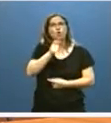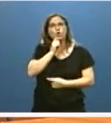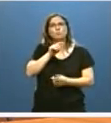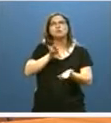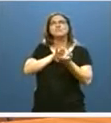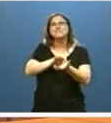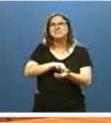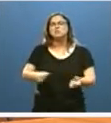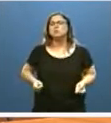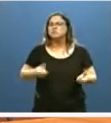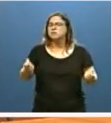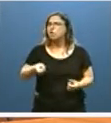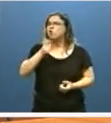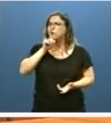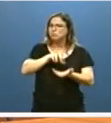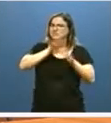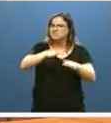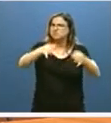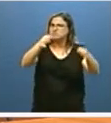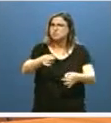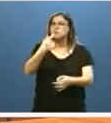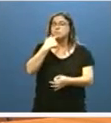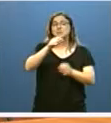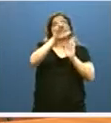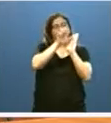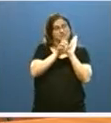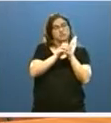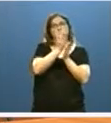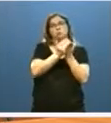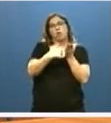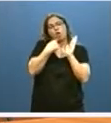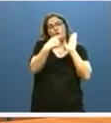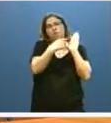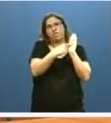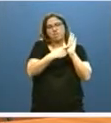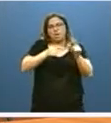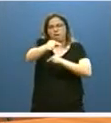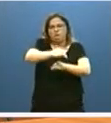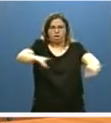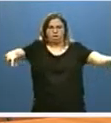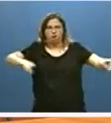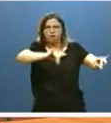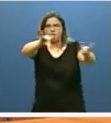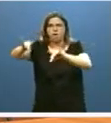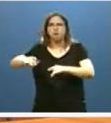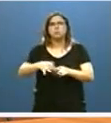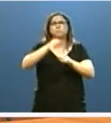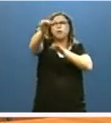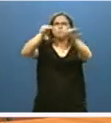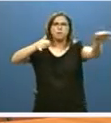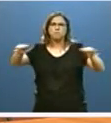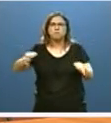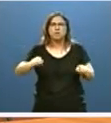de los servicios y su coste y que recoge nuestro estatuto de autonomía, extensión, territorial, dispersión,